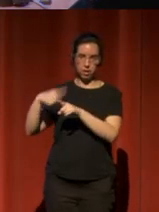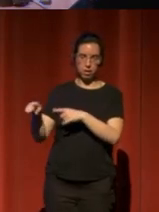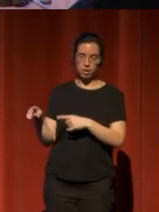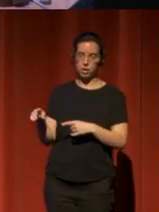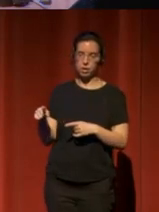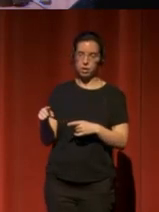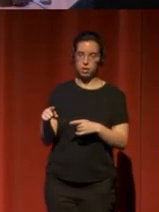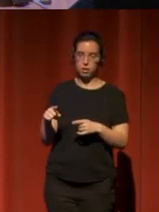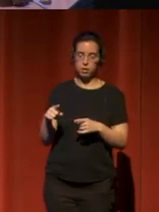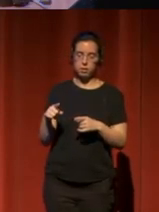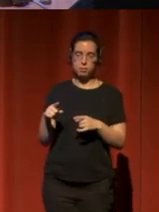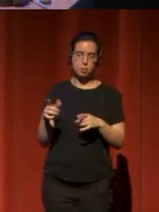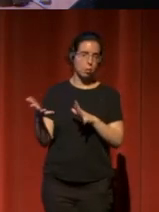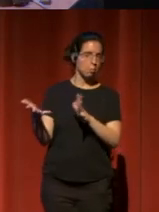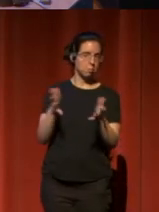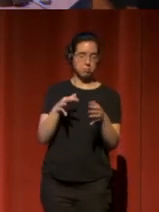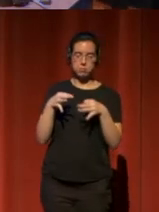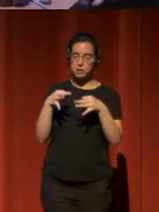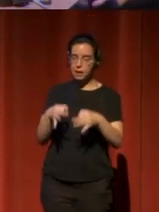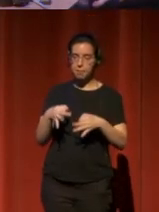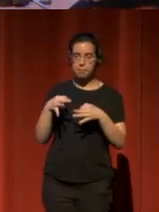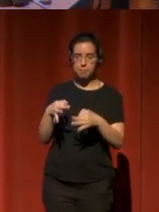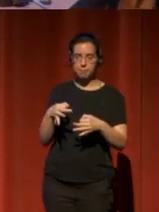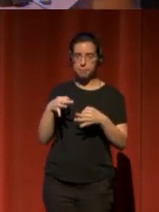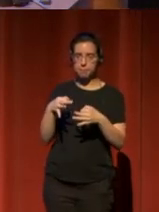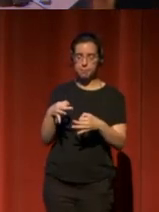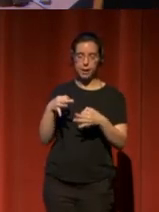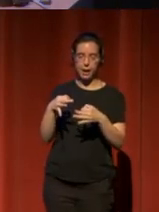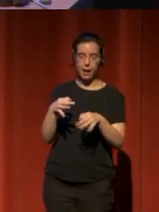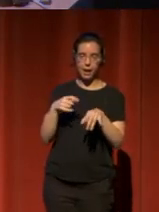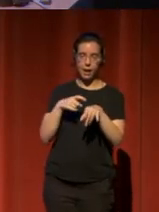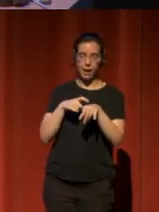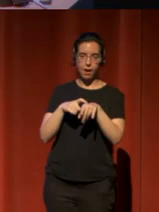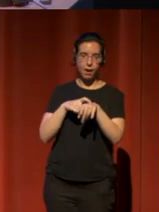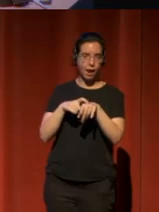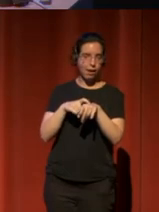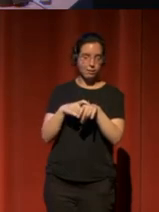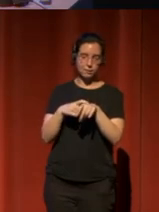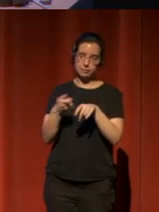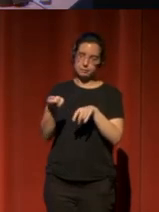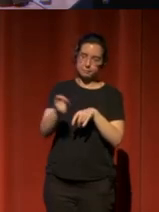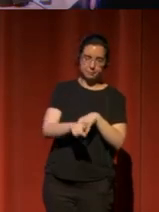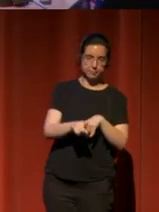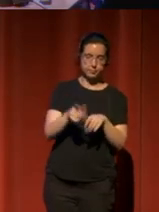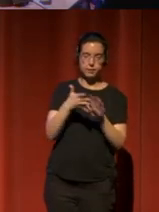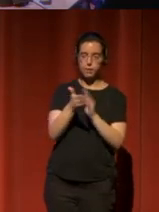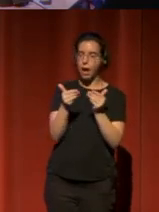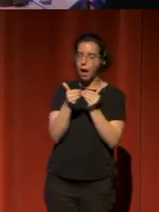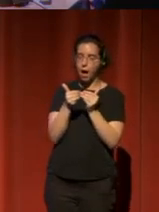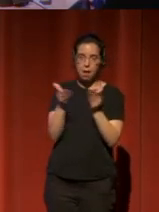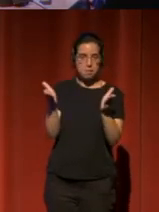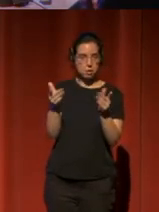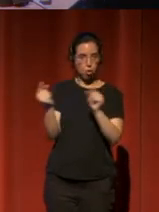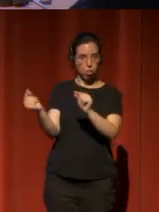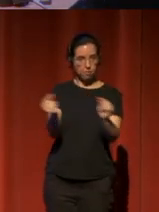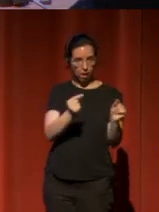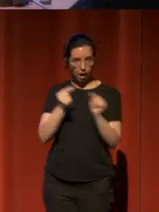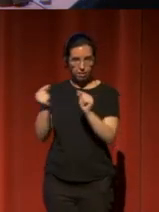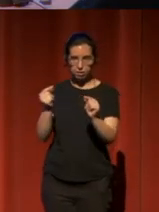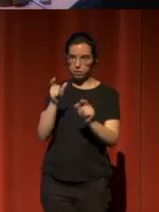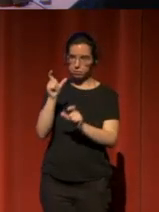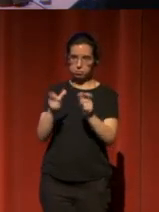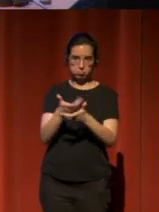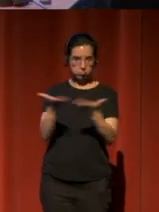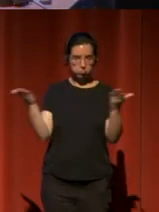pero bueno, que siempre tiene dos características, están abiertos al debate de la comunidad y siempre